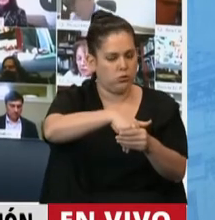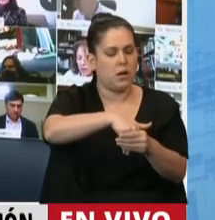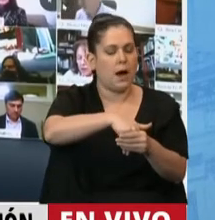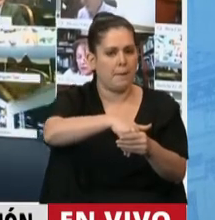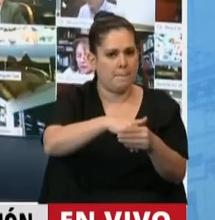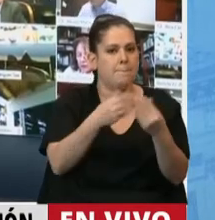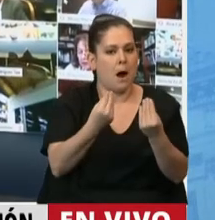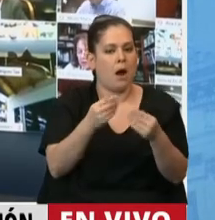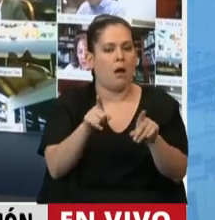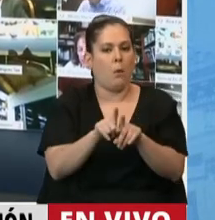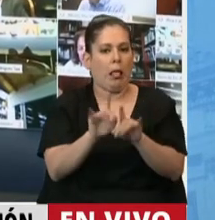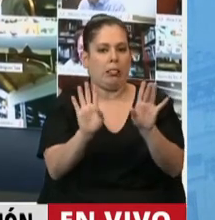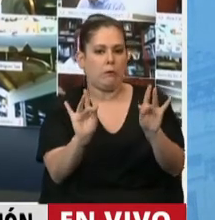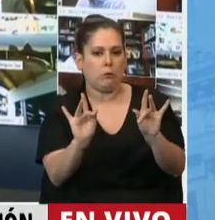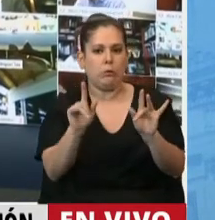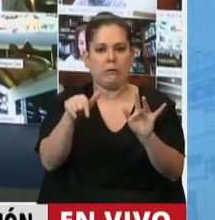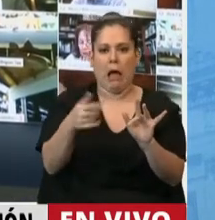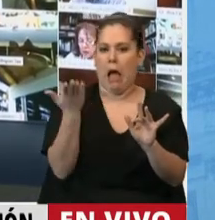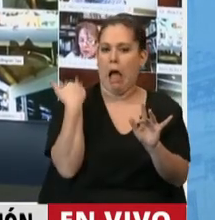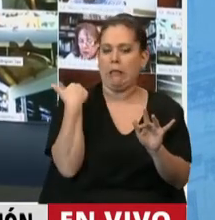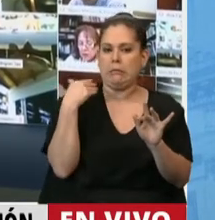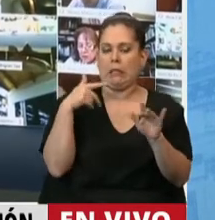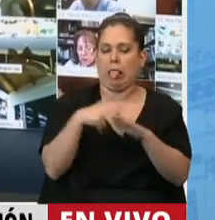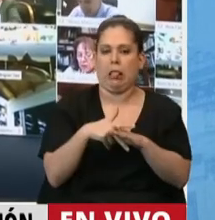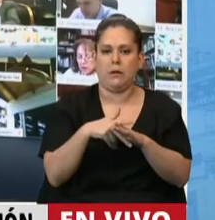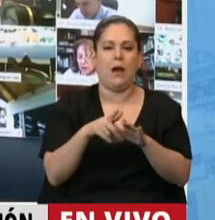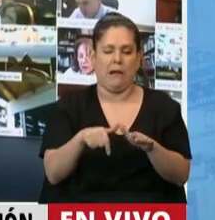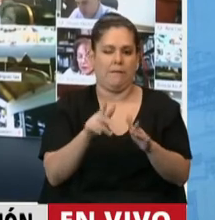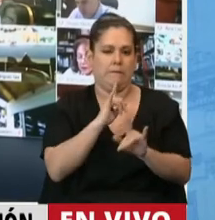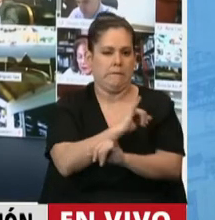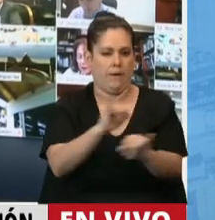que no tengamos la dificultad que tuvimos en la votación anterior. Gracias.